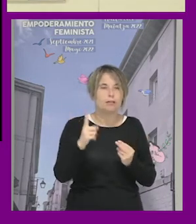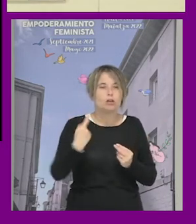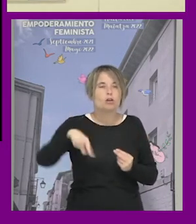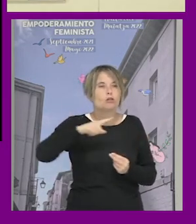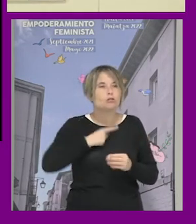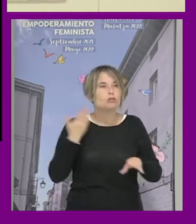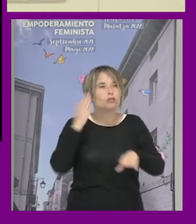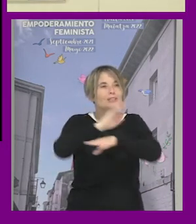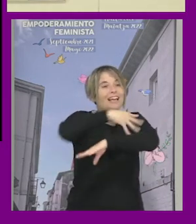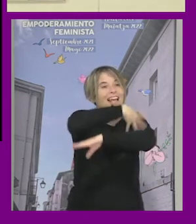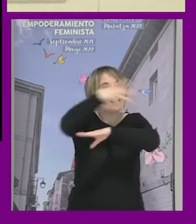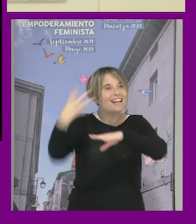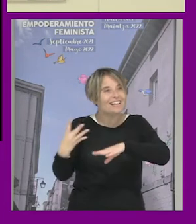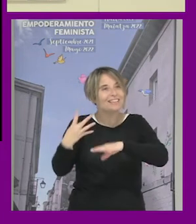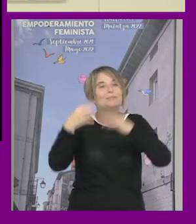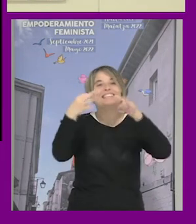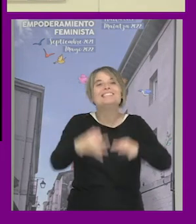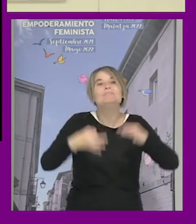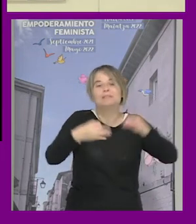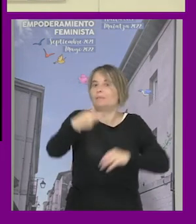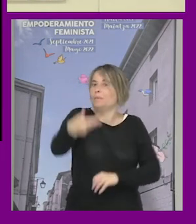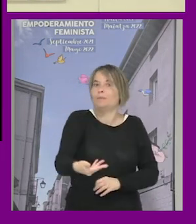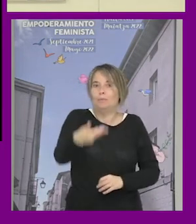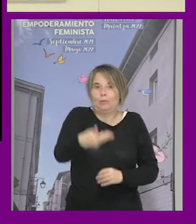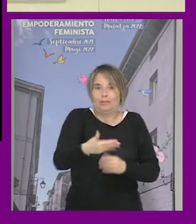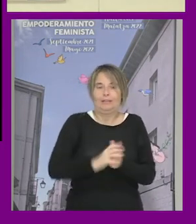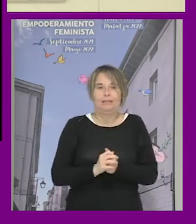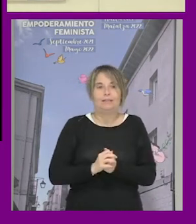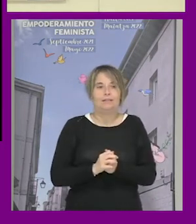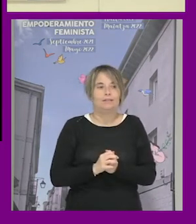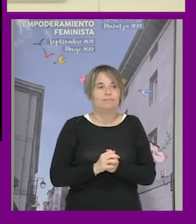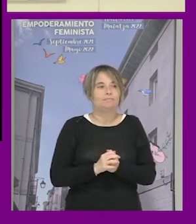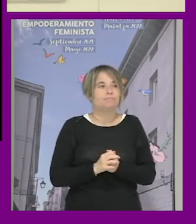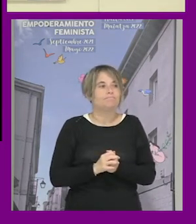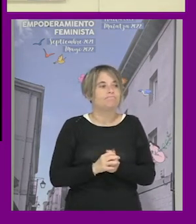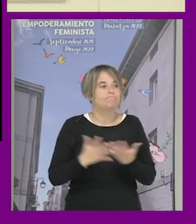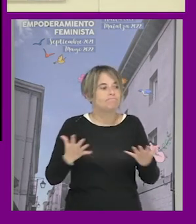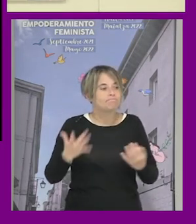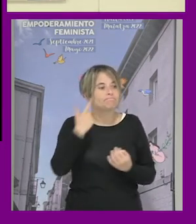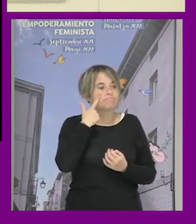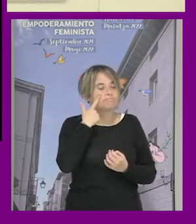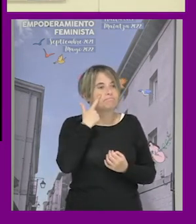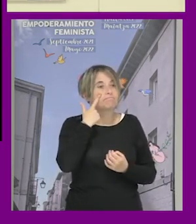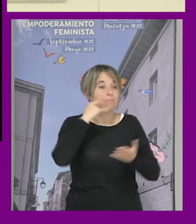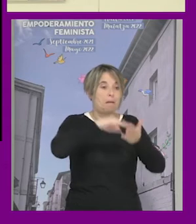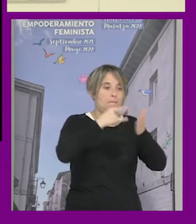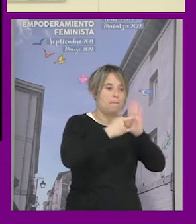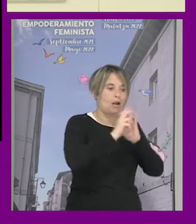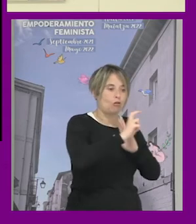demostrar que lo LGTBI es muy relevante siempre y claro teníamos el otro plan